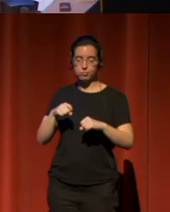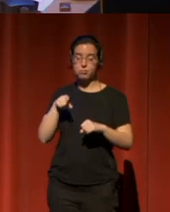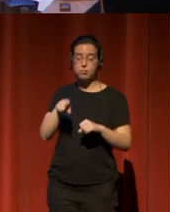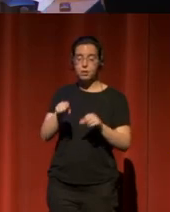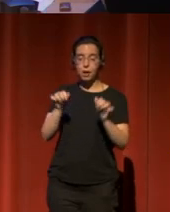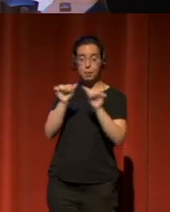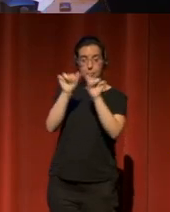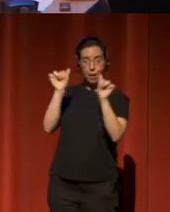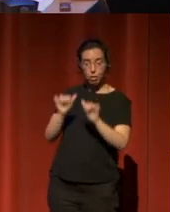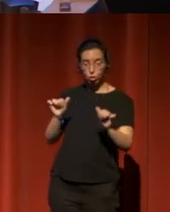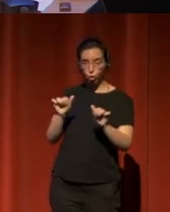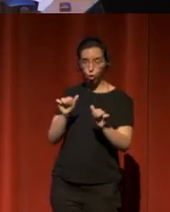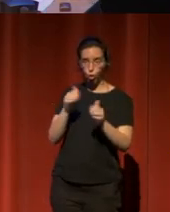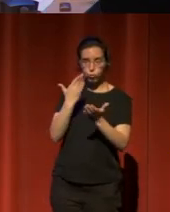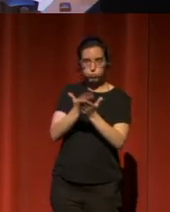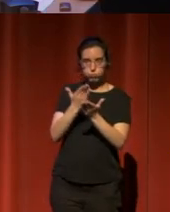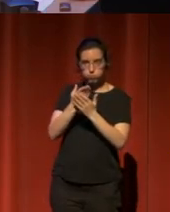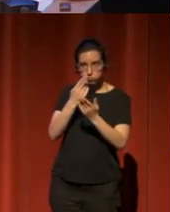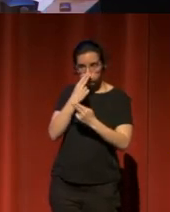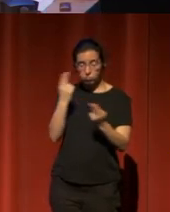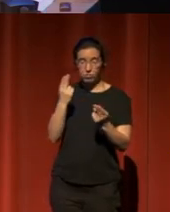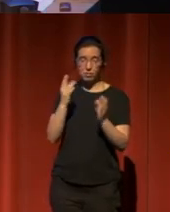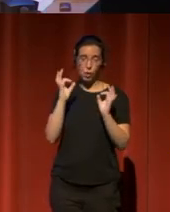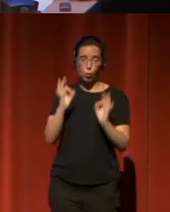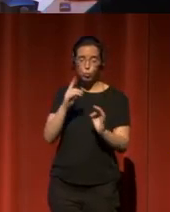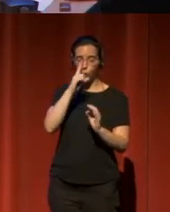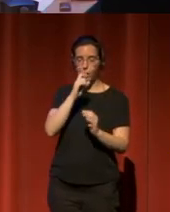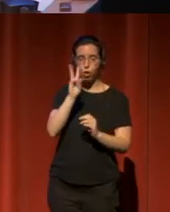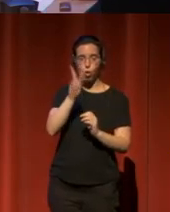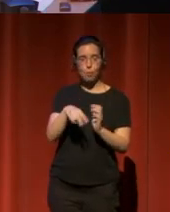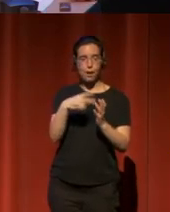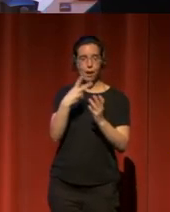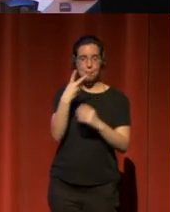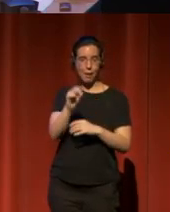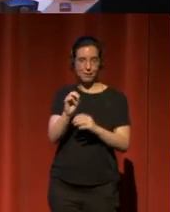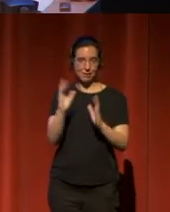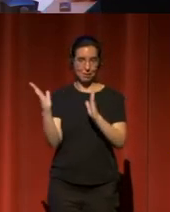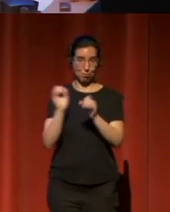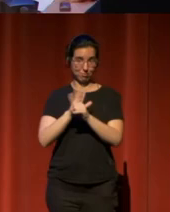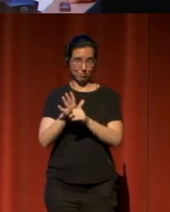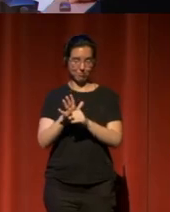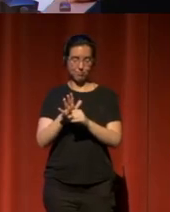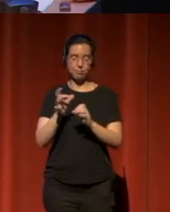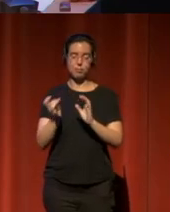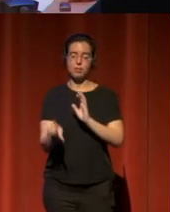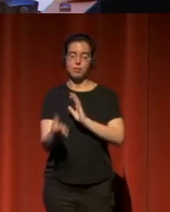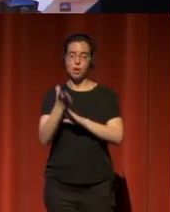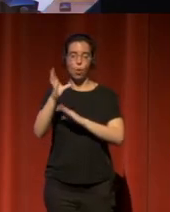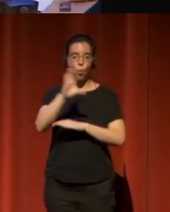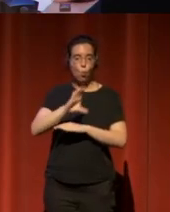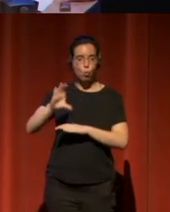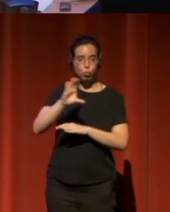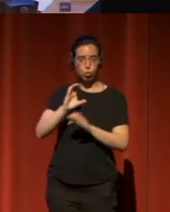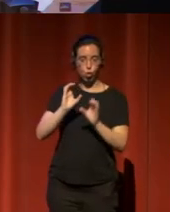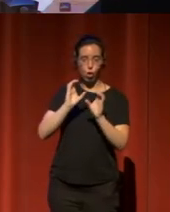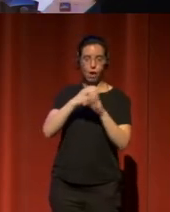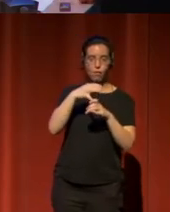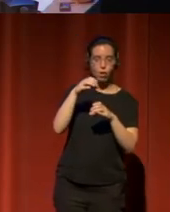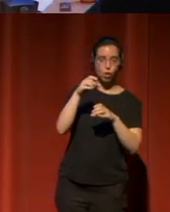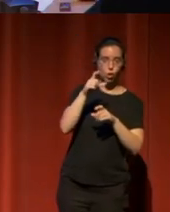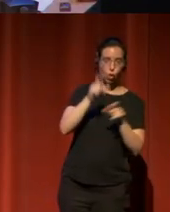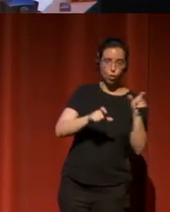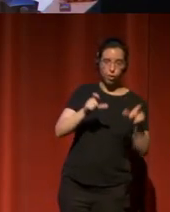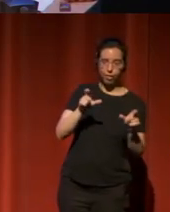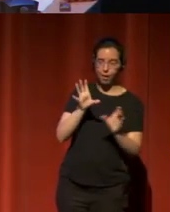metodología, en 2020, en pleno confinamiento, diseñamos el curso Cómo montar un laboratorio ciudadano en bibliotecas y otras